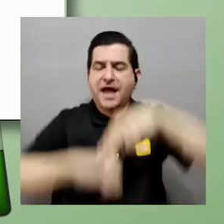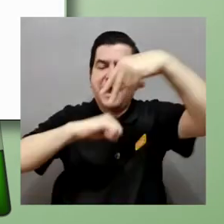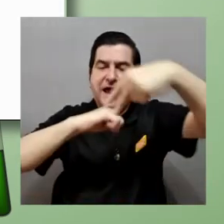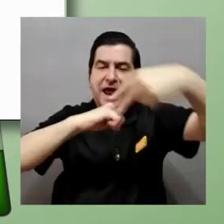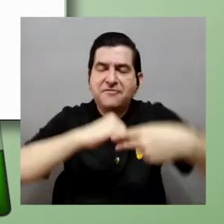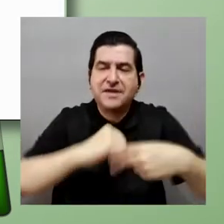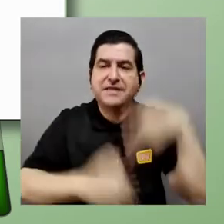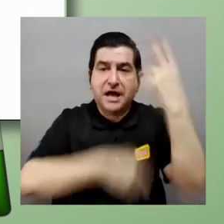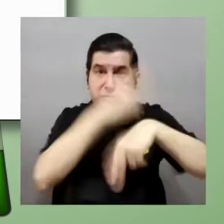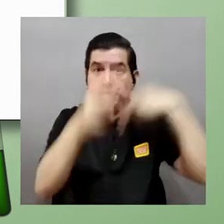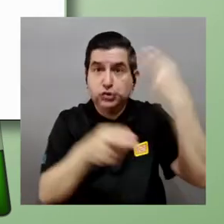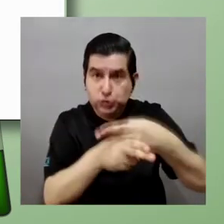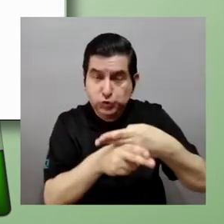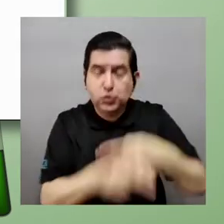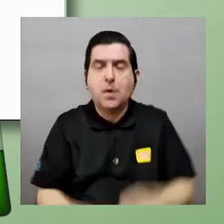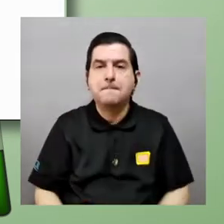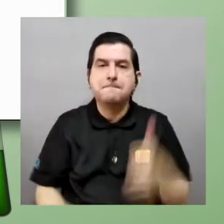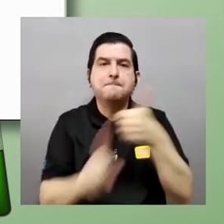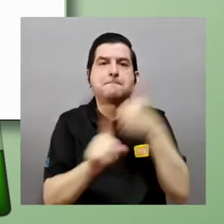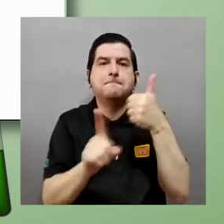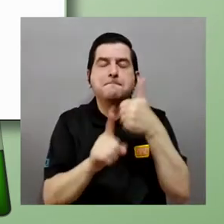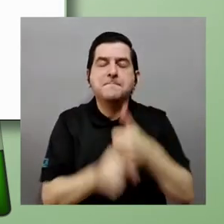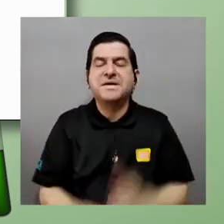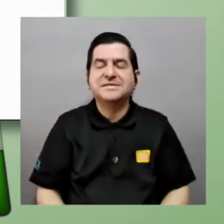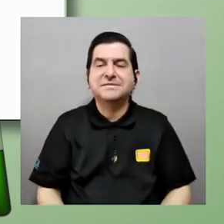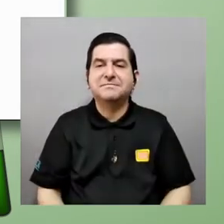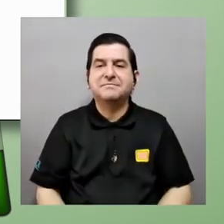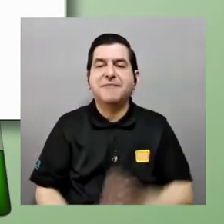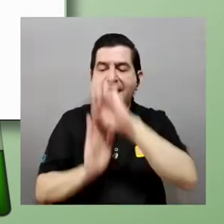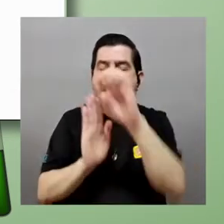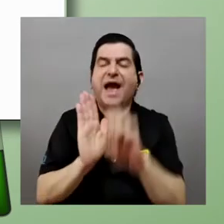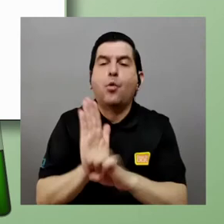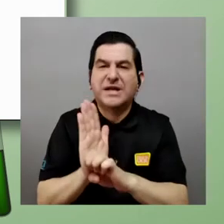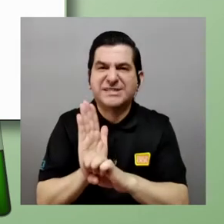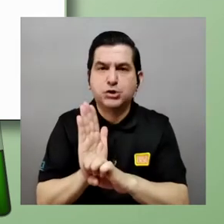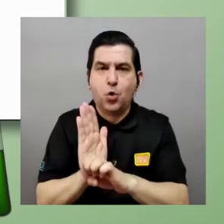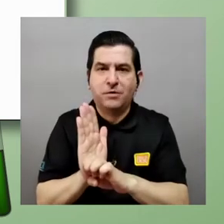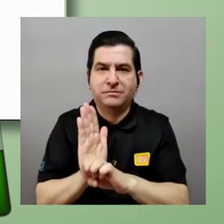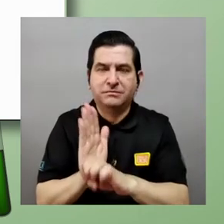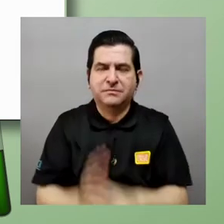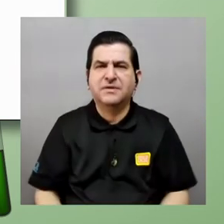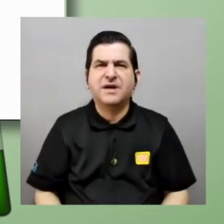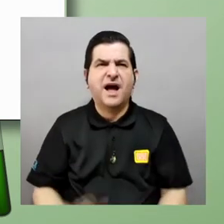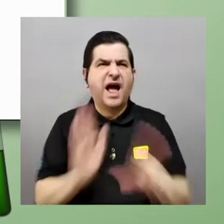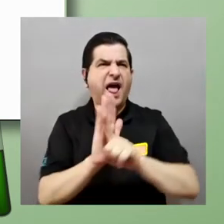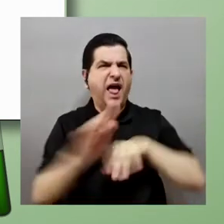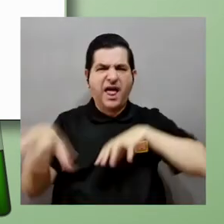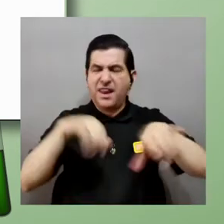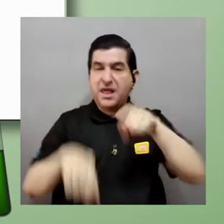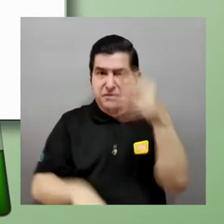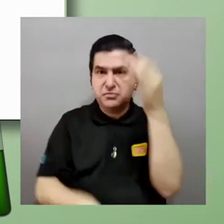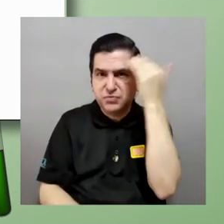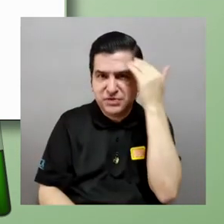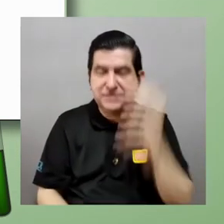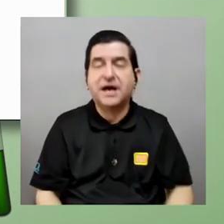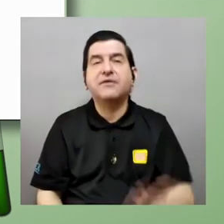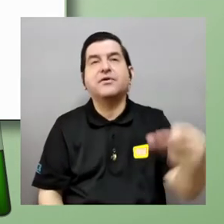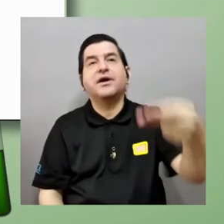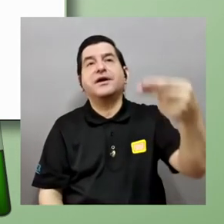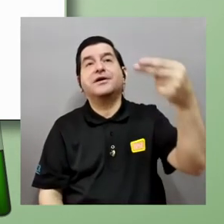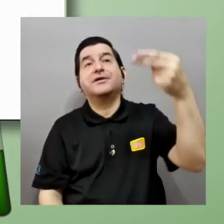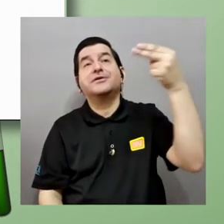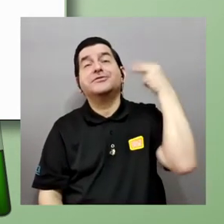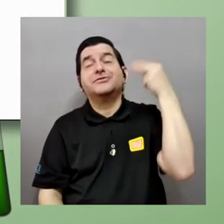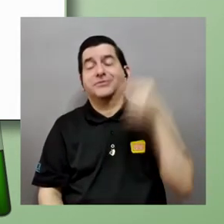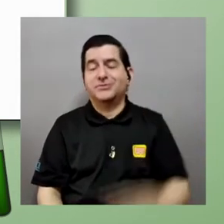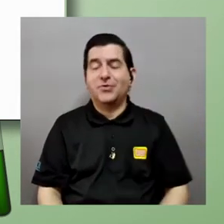idea de la gravitación universal realmente son una misma ecuación entonces ¿Qué es la ley del movimiento? ustedes saben